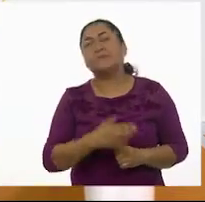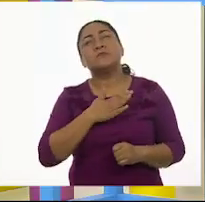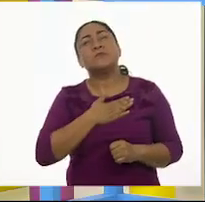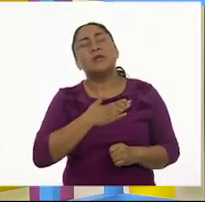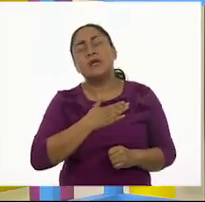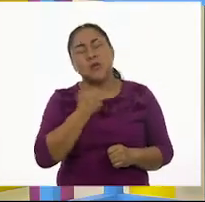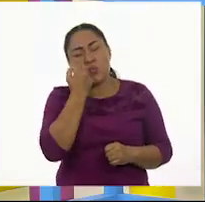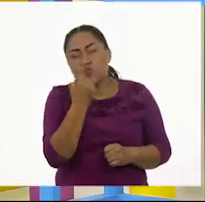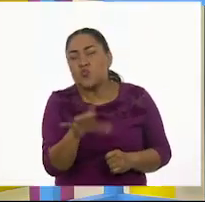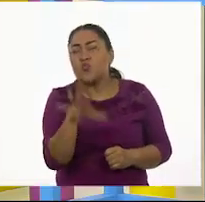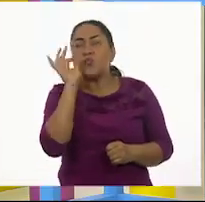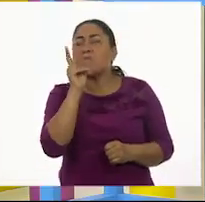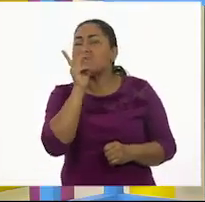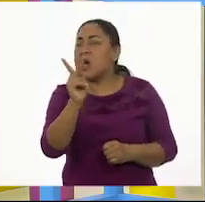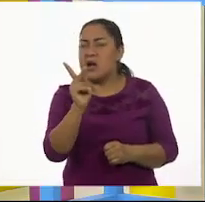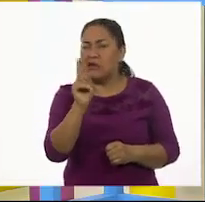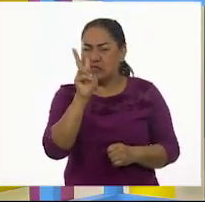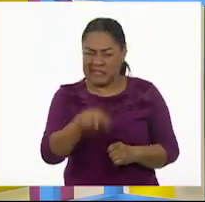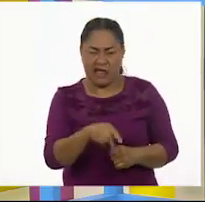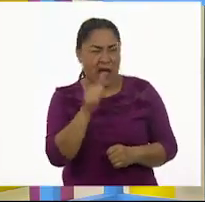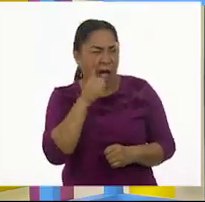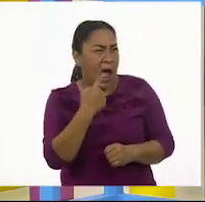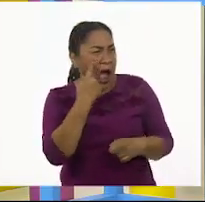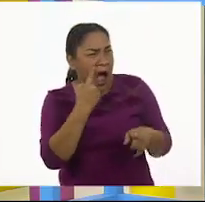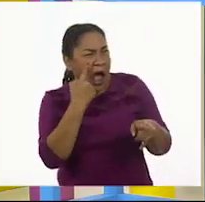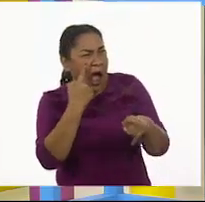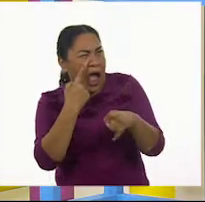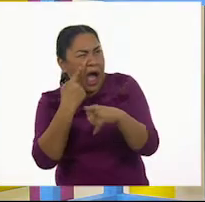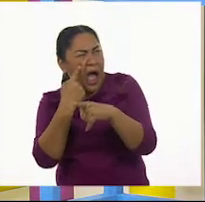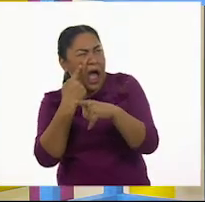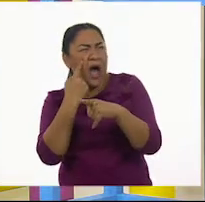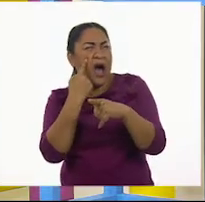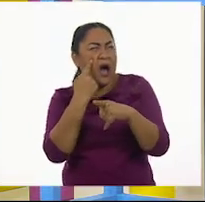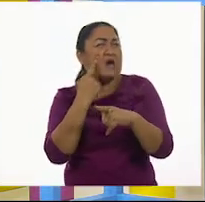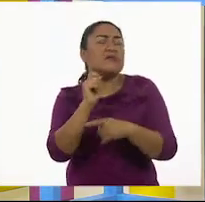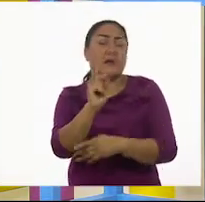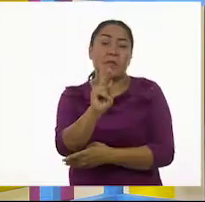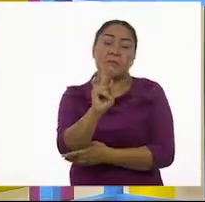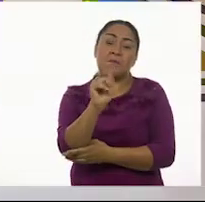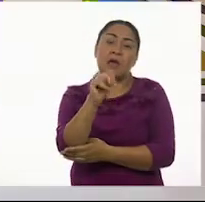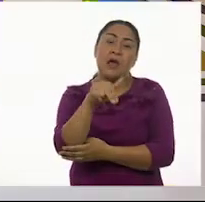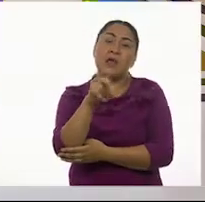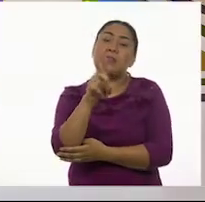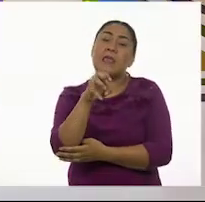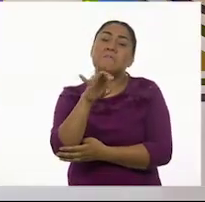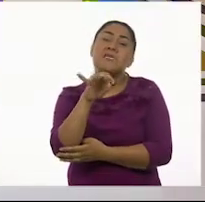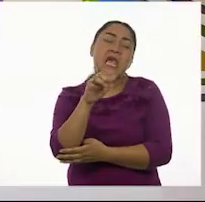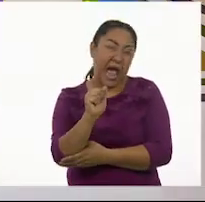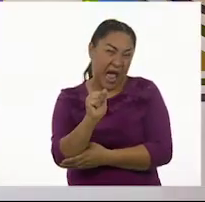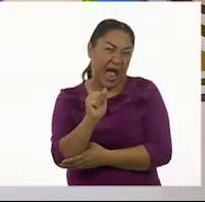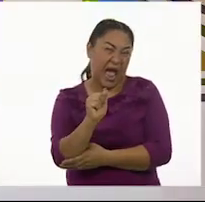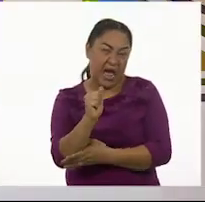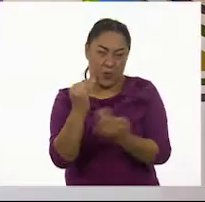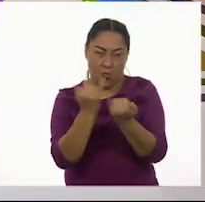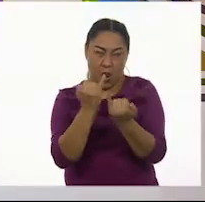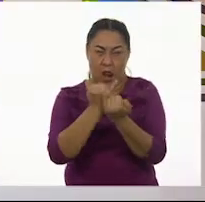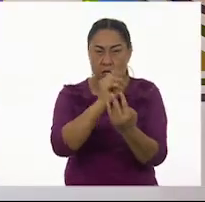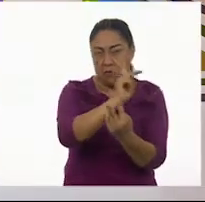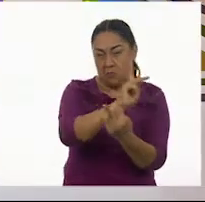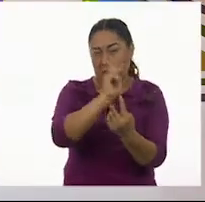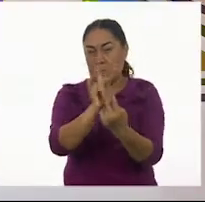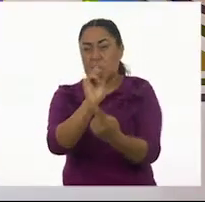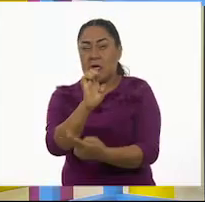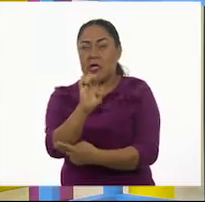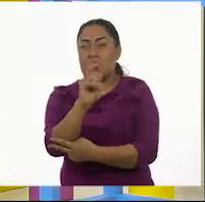una última palabra porque está muy sonada últimamente. Pandemia. Pandemia. Que suena como epidemia, pero